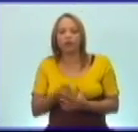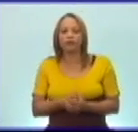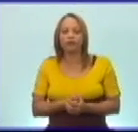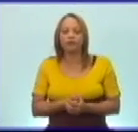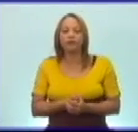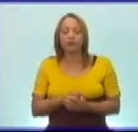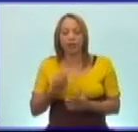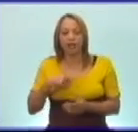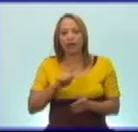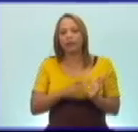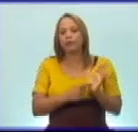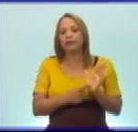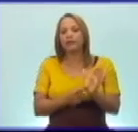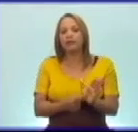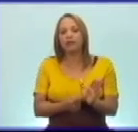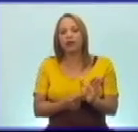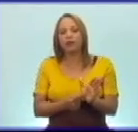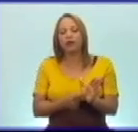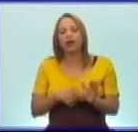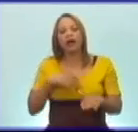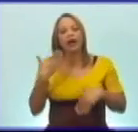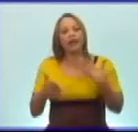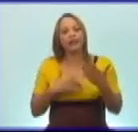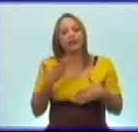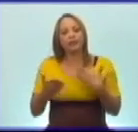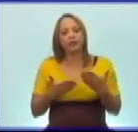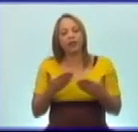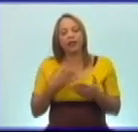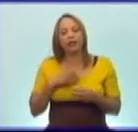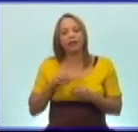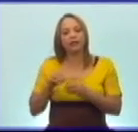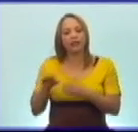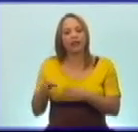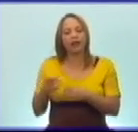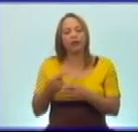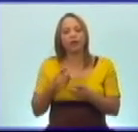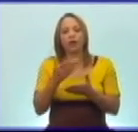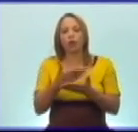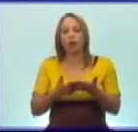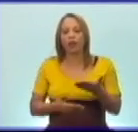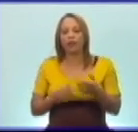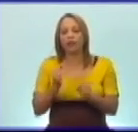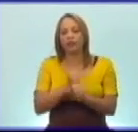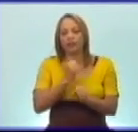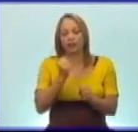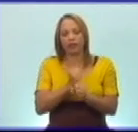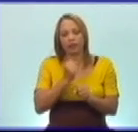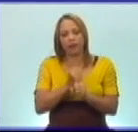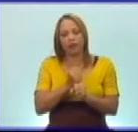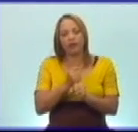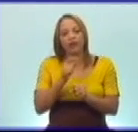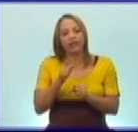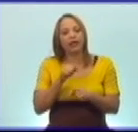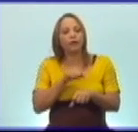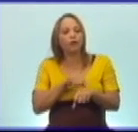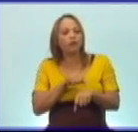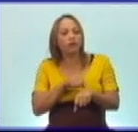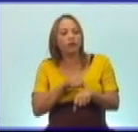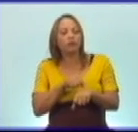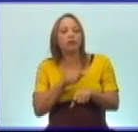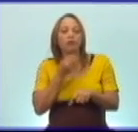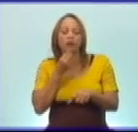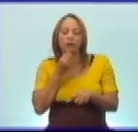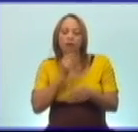a continuación las actividades que te dejamos del cuaderno de trabajo. Y te damos un pequeño